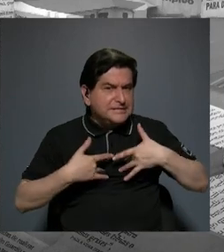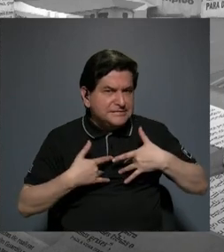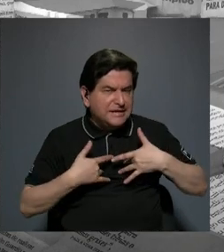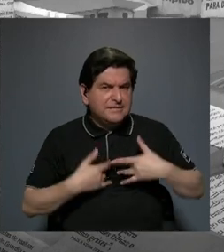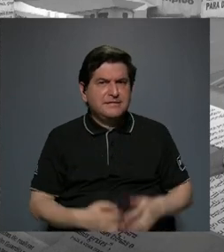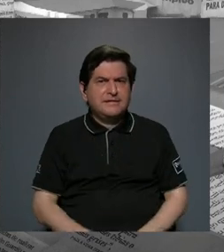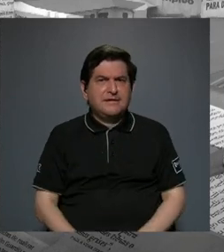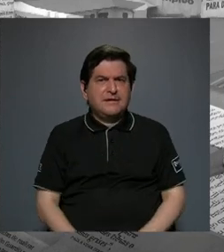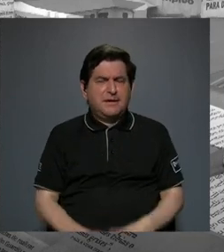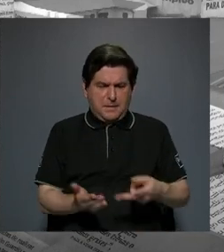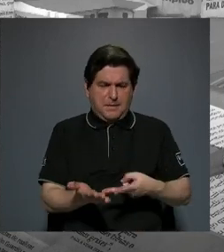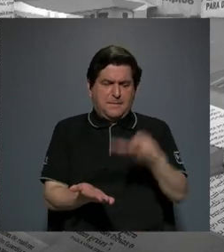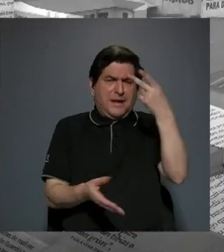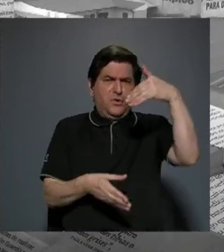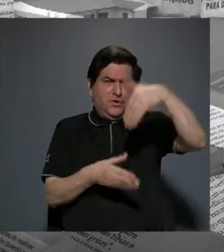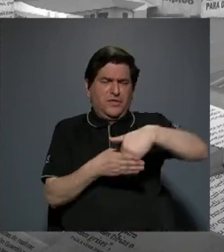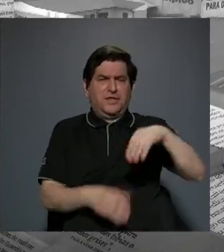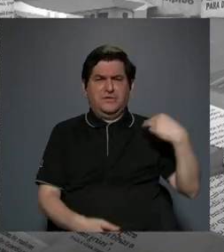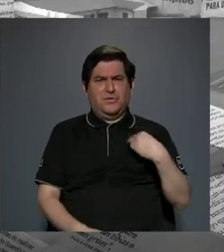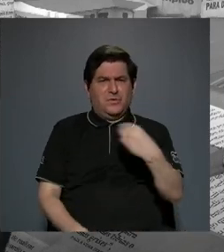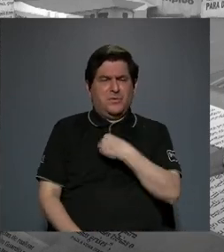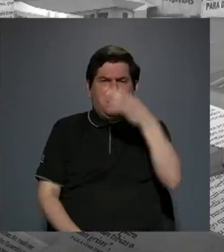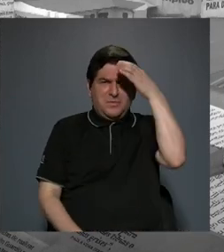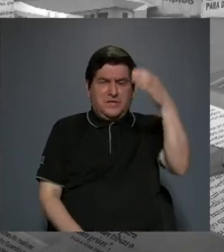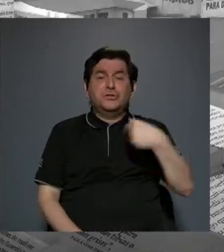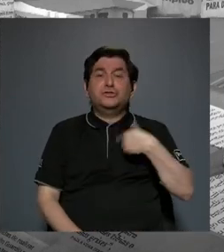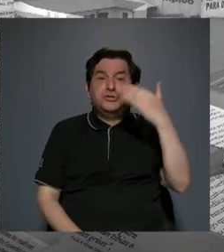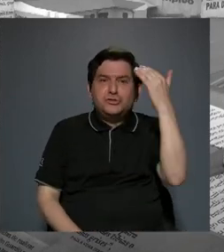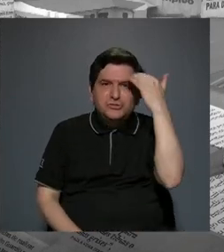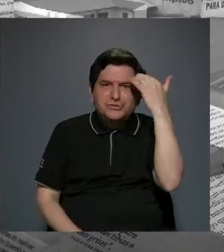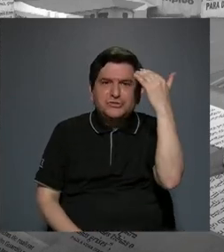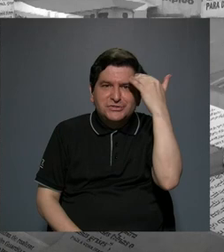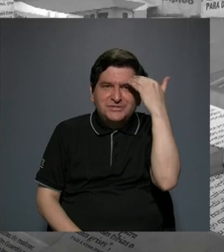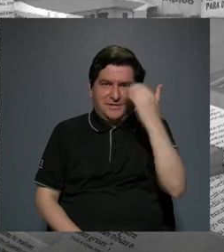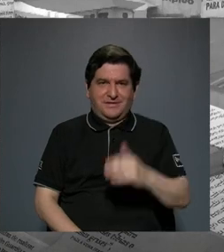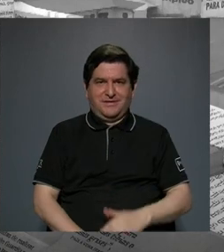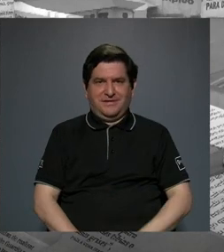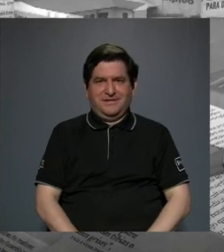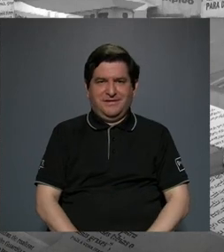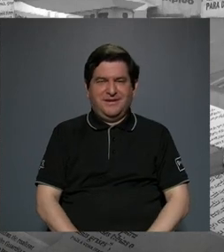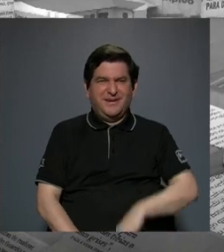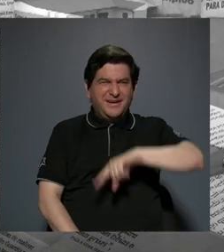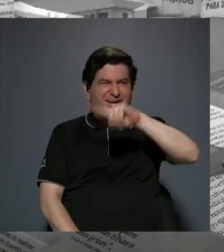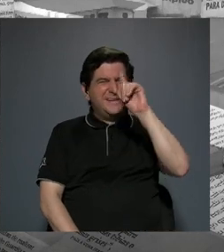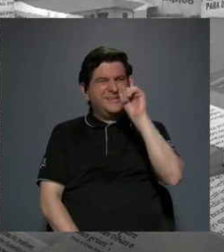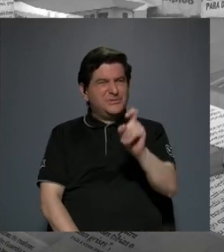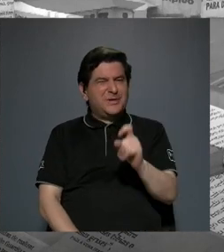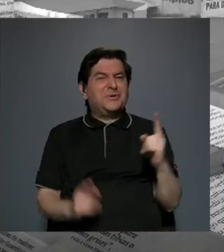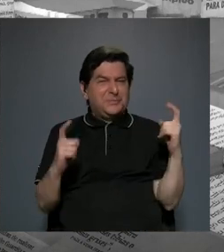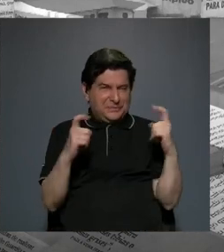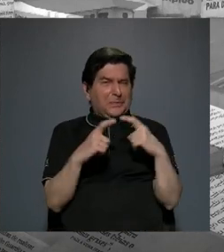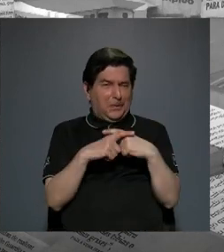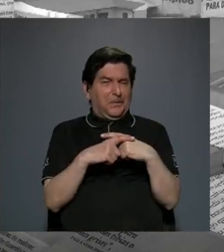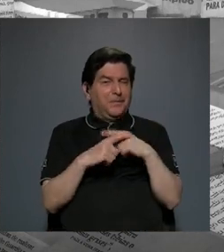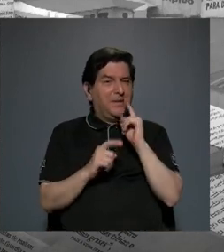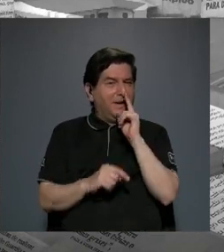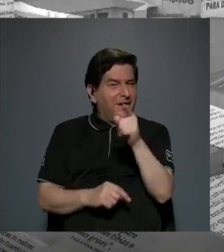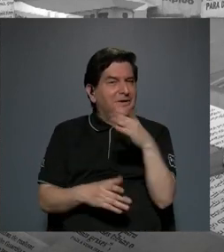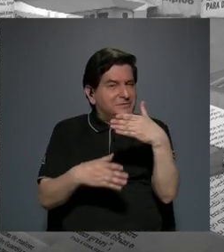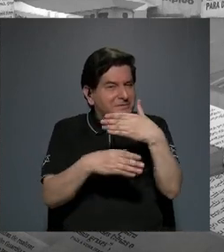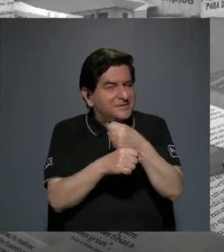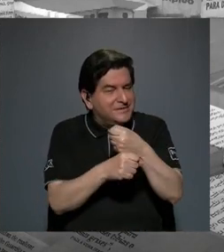se aprecia dentro del Ministerio de Cultura? Yo sé que es una pregunta complicada para usted